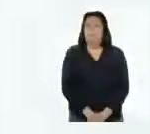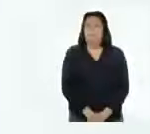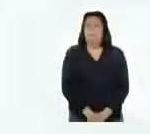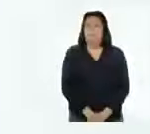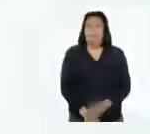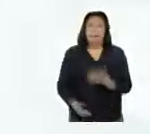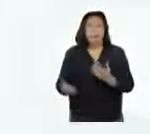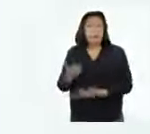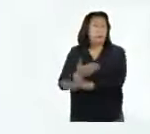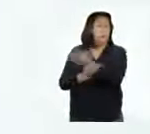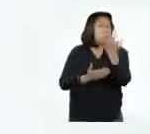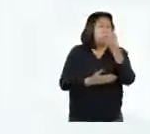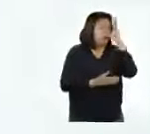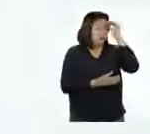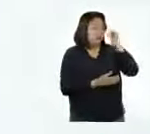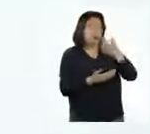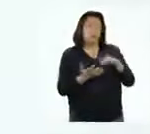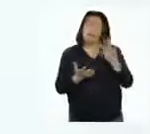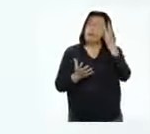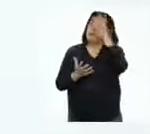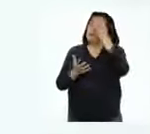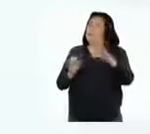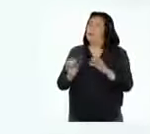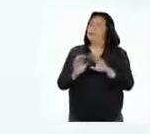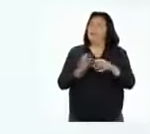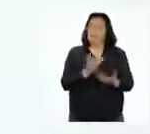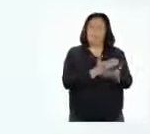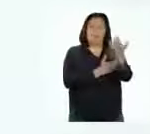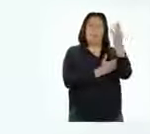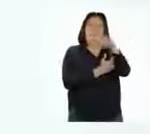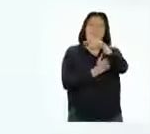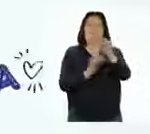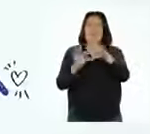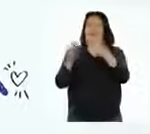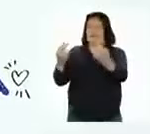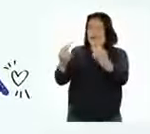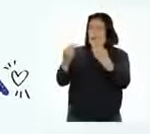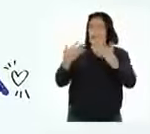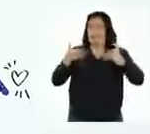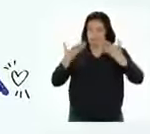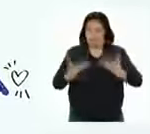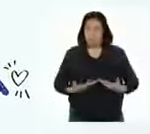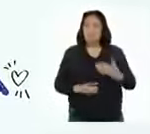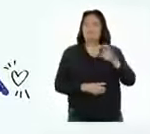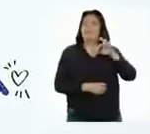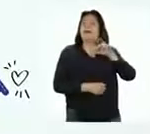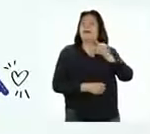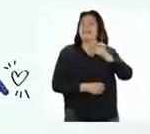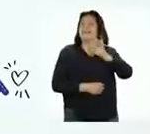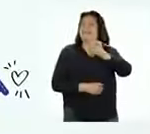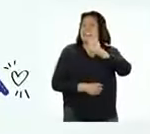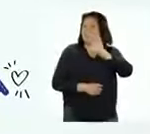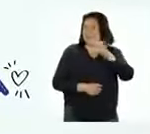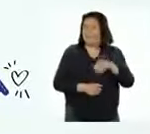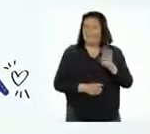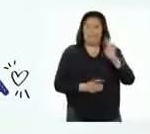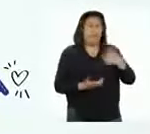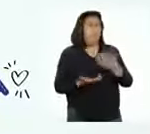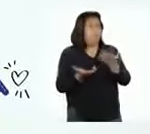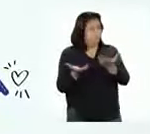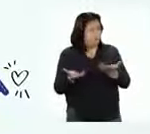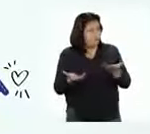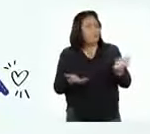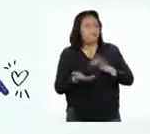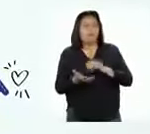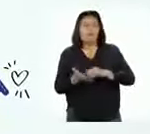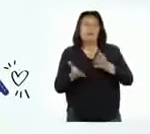Buen día chicos y chicas y bonita mañana para todas las familias que nos están viendo. Mi nombre es Patricia Barreto y bienvenidos y bienvenidas una vez más a Aprendo en